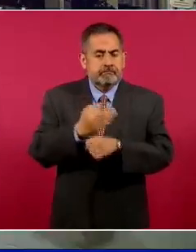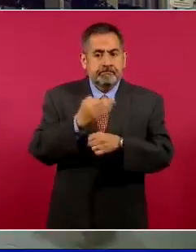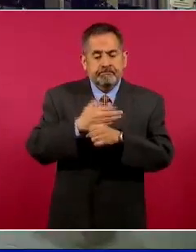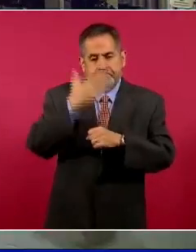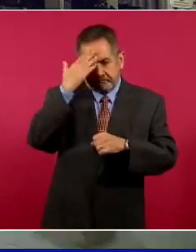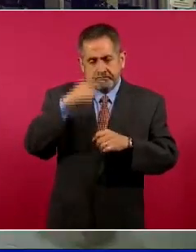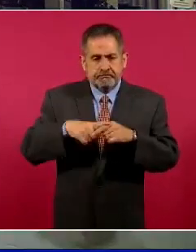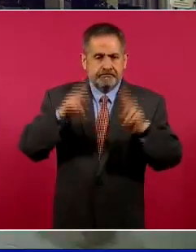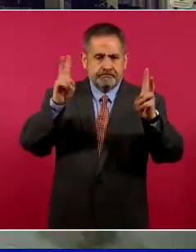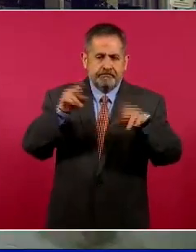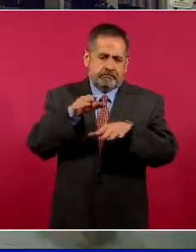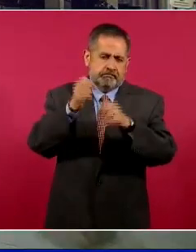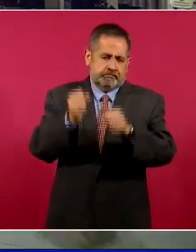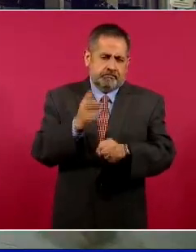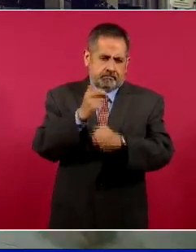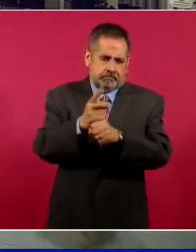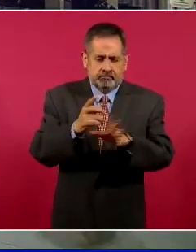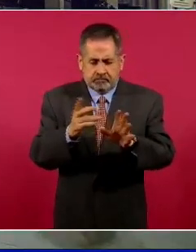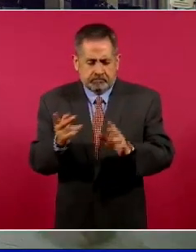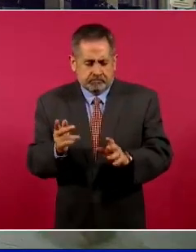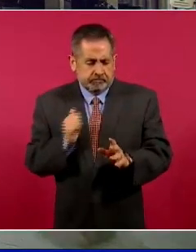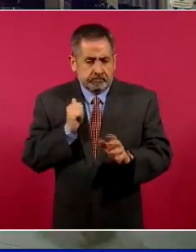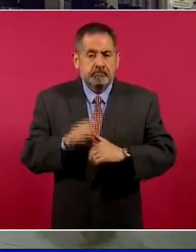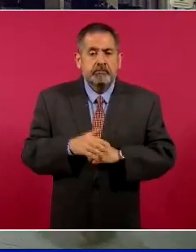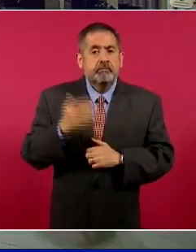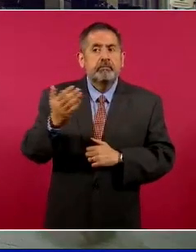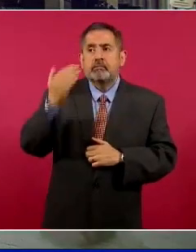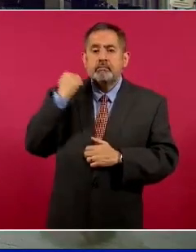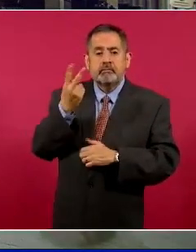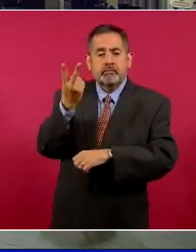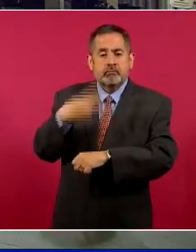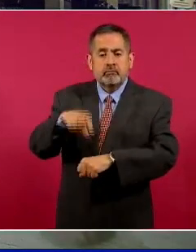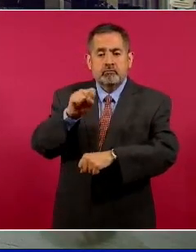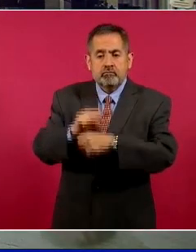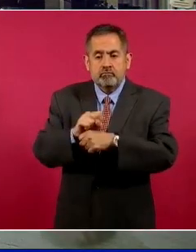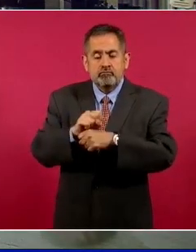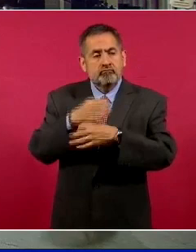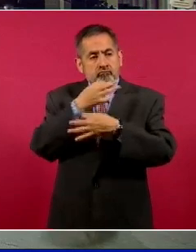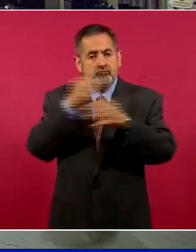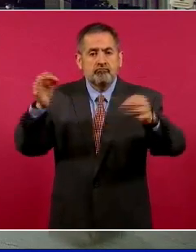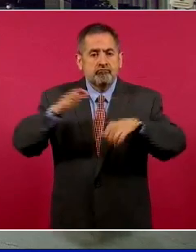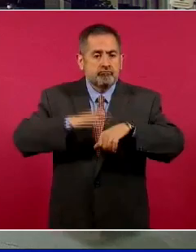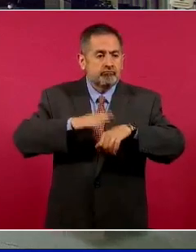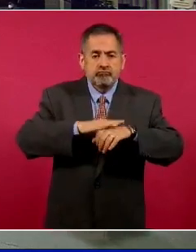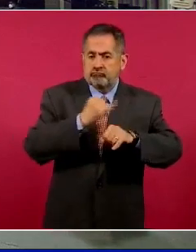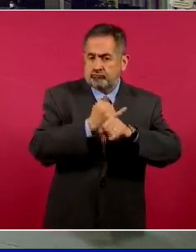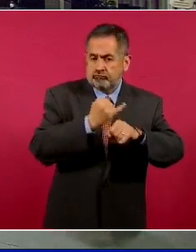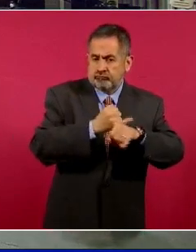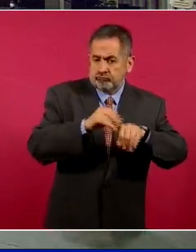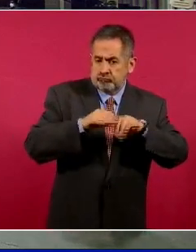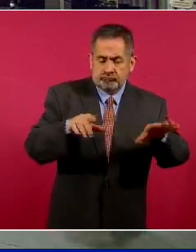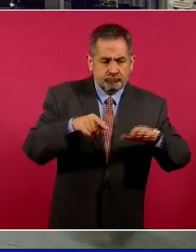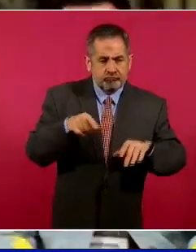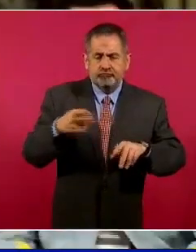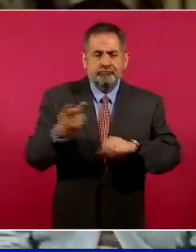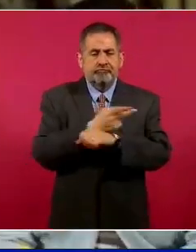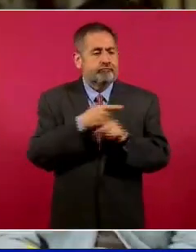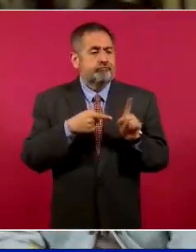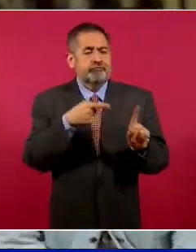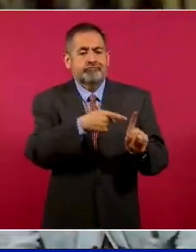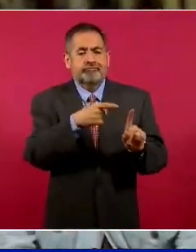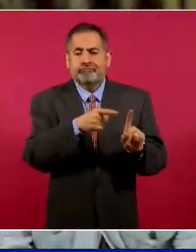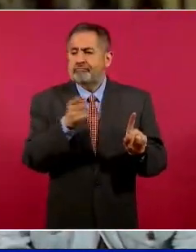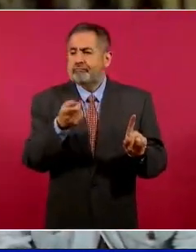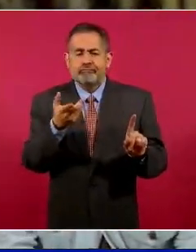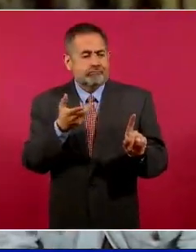En a temas de seguridad, hace dos semanas se denunciaba a través de redes sociales el caso de la